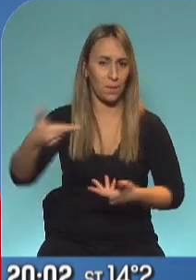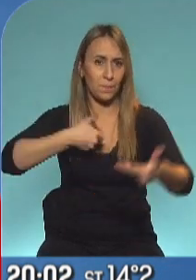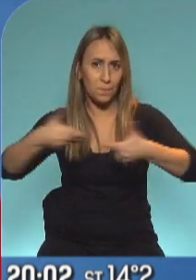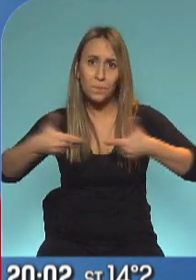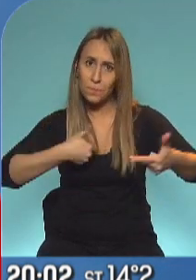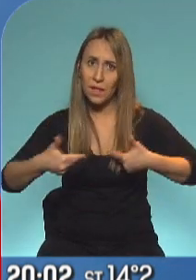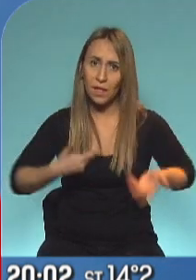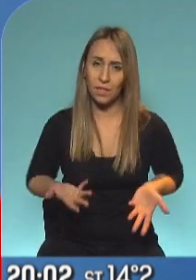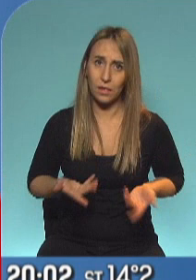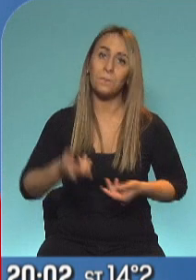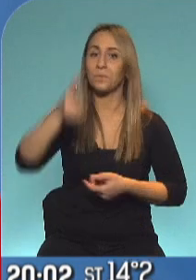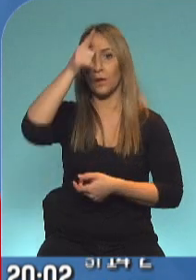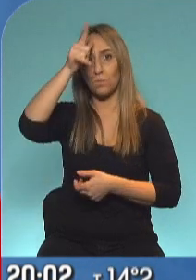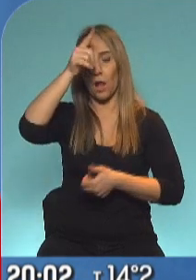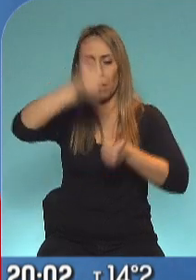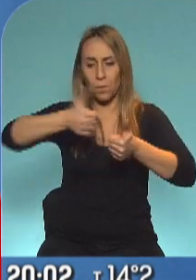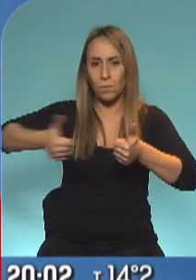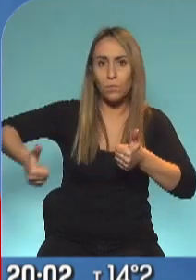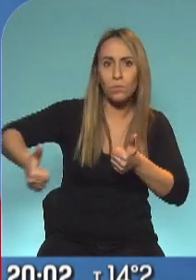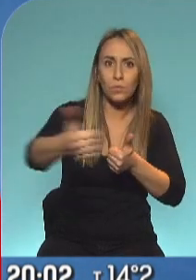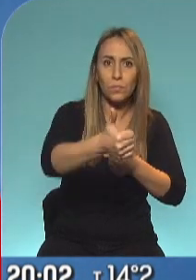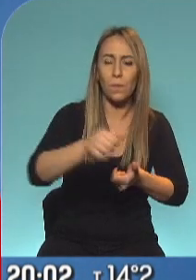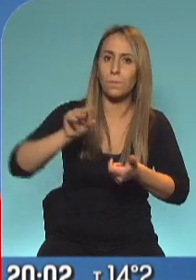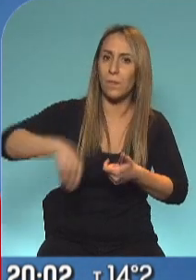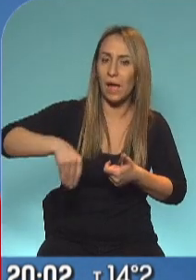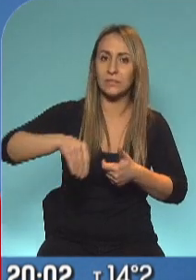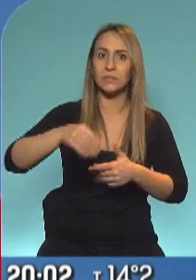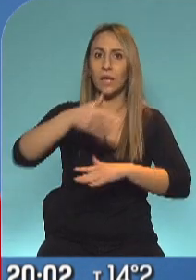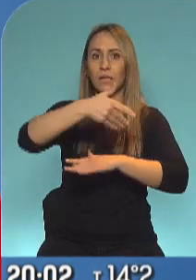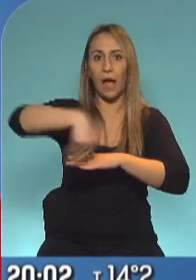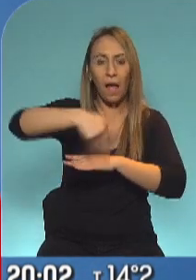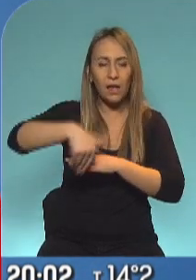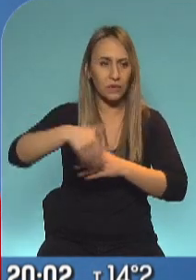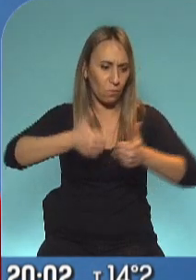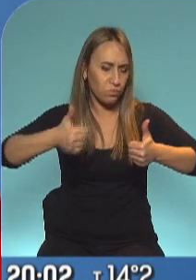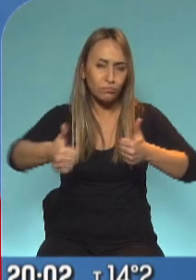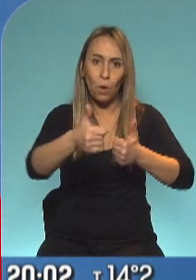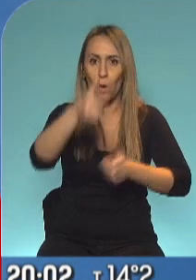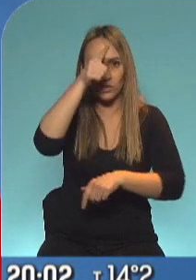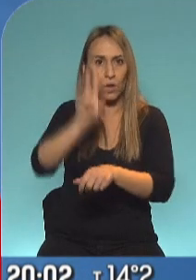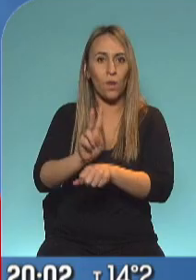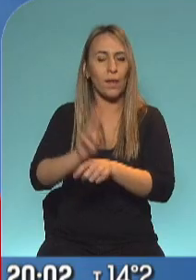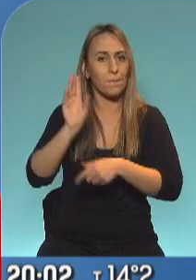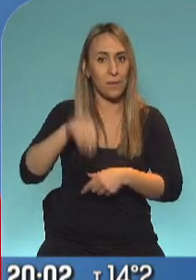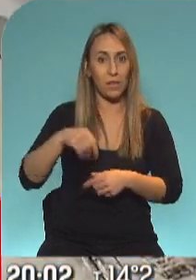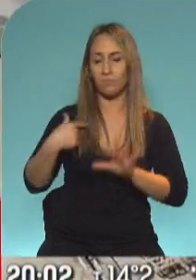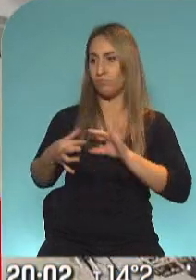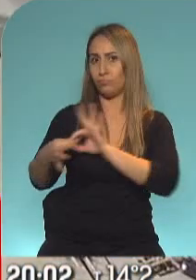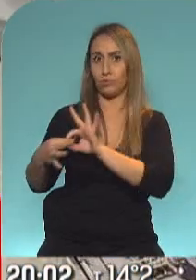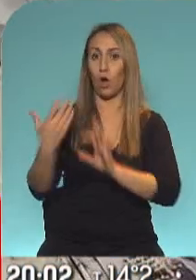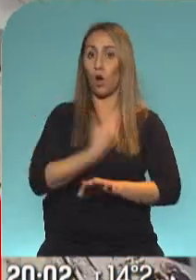policías, más efectivas, más seguridad en las calles. Y estamos trabajando muy a pleno con el Gobernador.